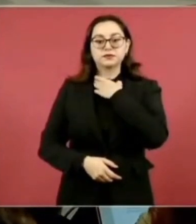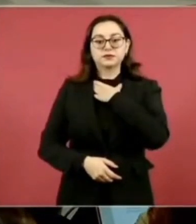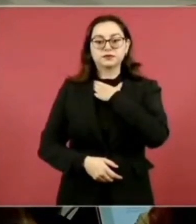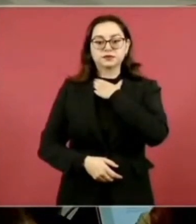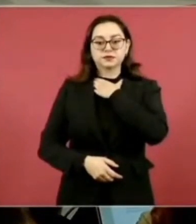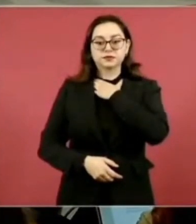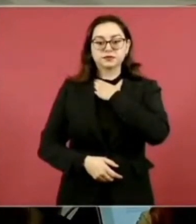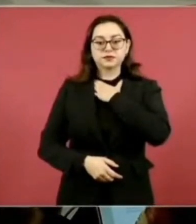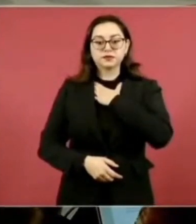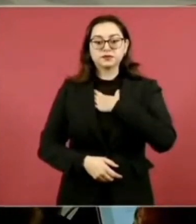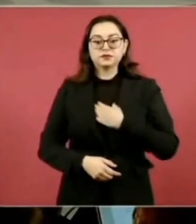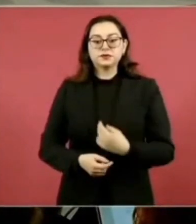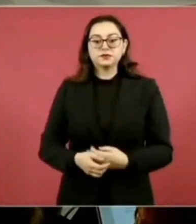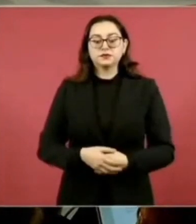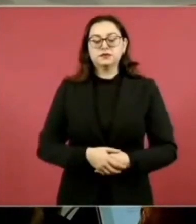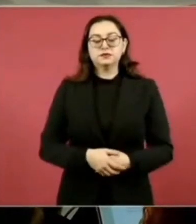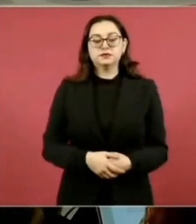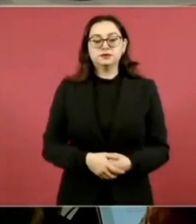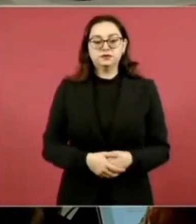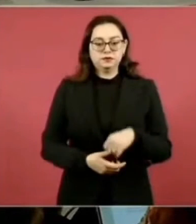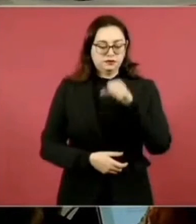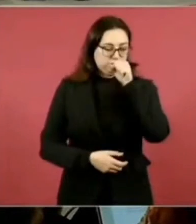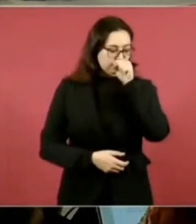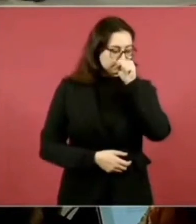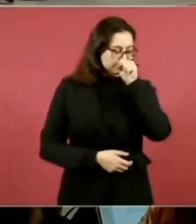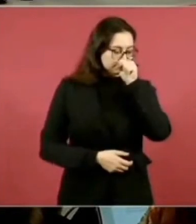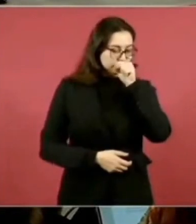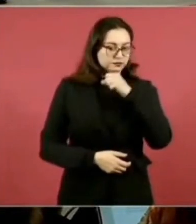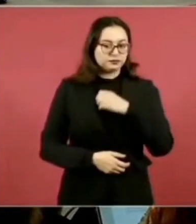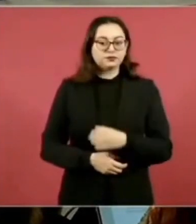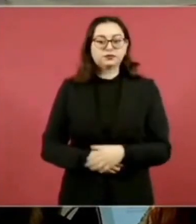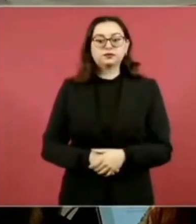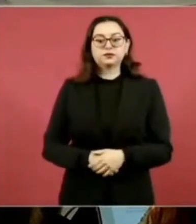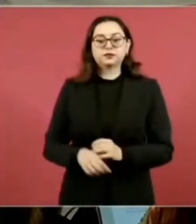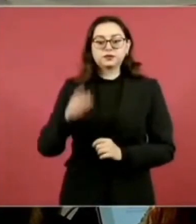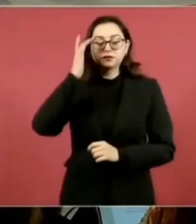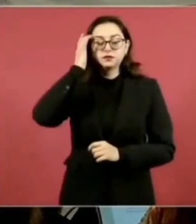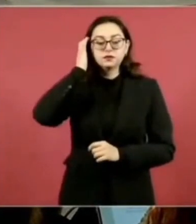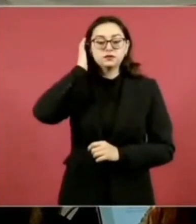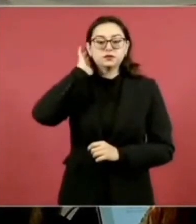Bueno, Francisco. Buenos días, señor presidente.